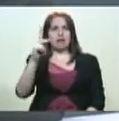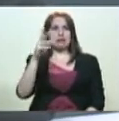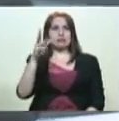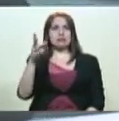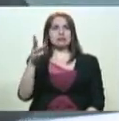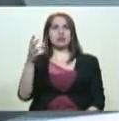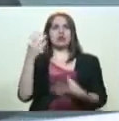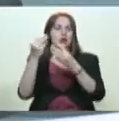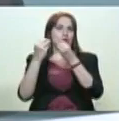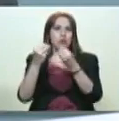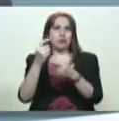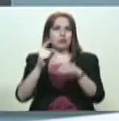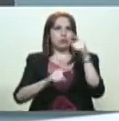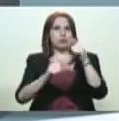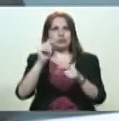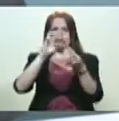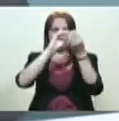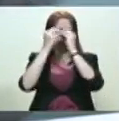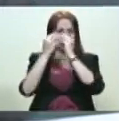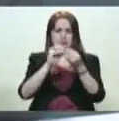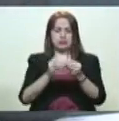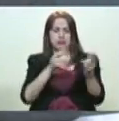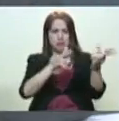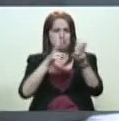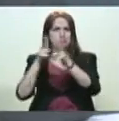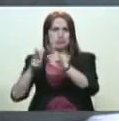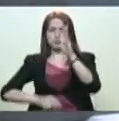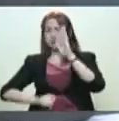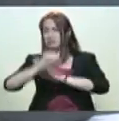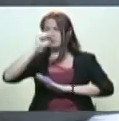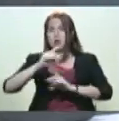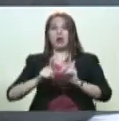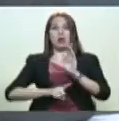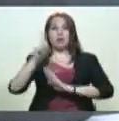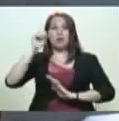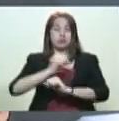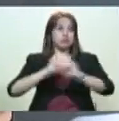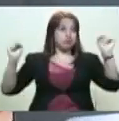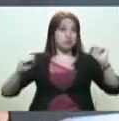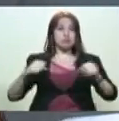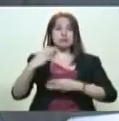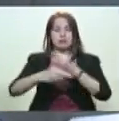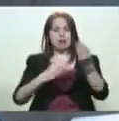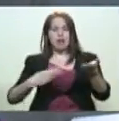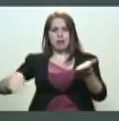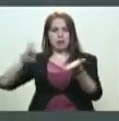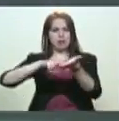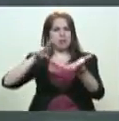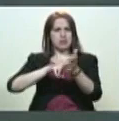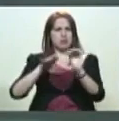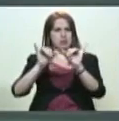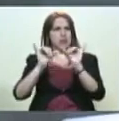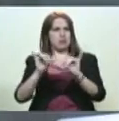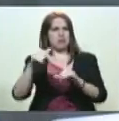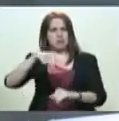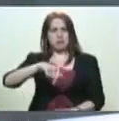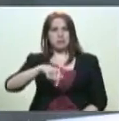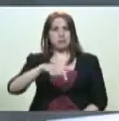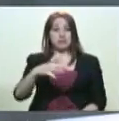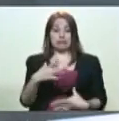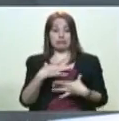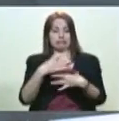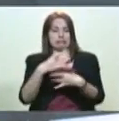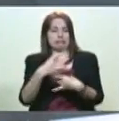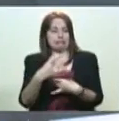elementos que habían fabricado y disponían de armas de destrucción masiva. ¿Está repitiendo ese guión en la República Bolivariana de Venezuela? Bueno, intenta